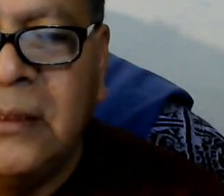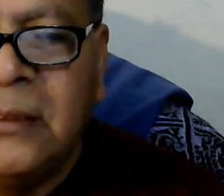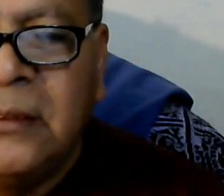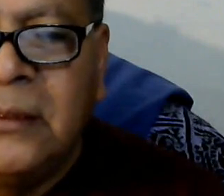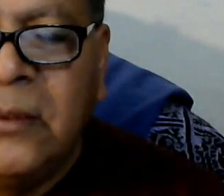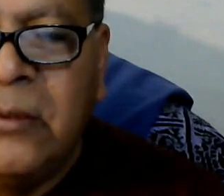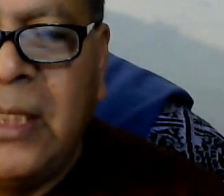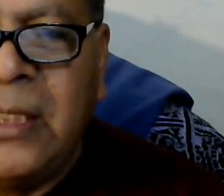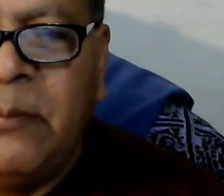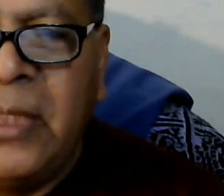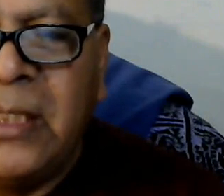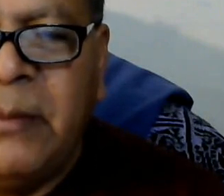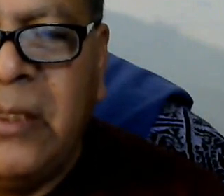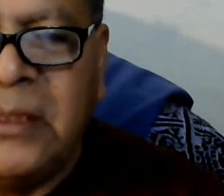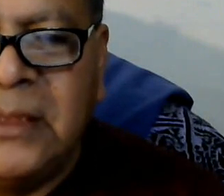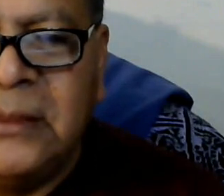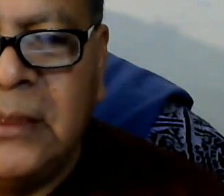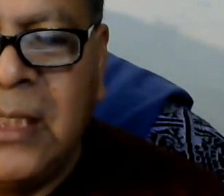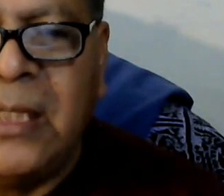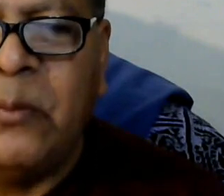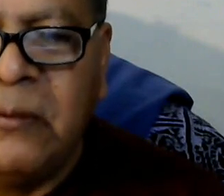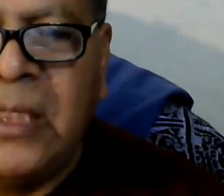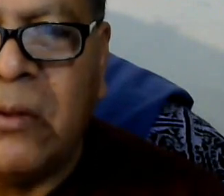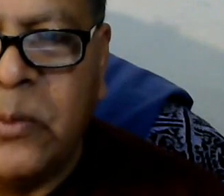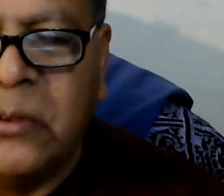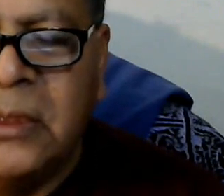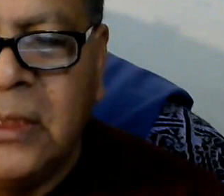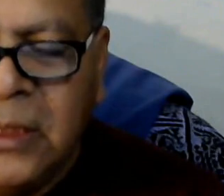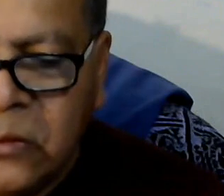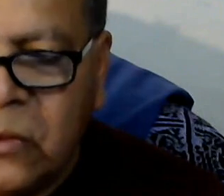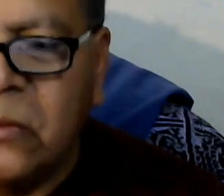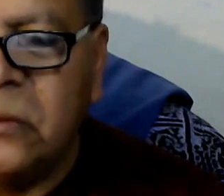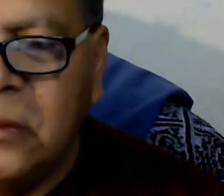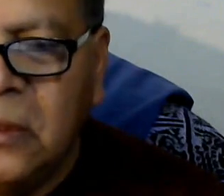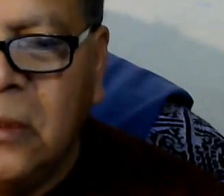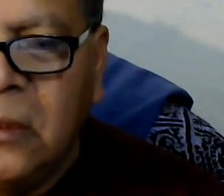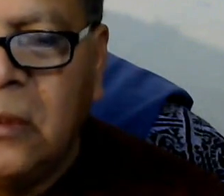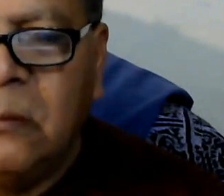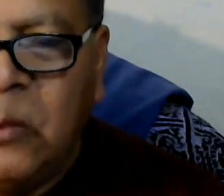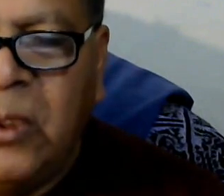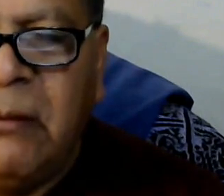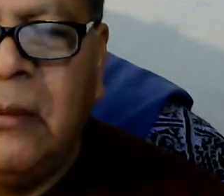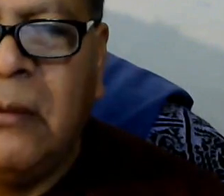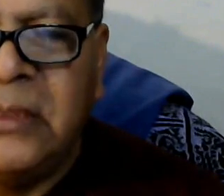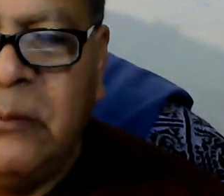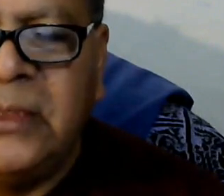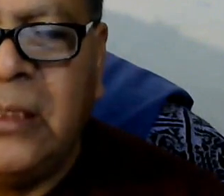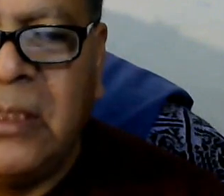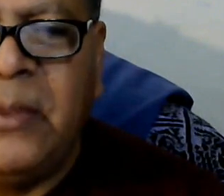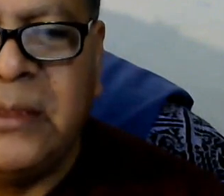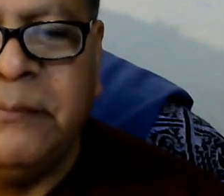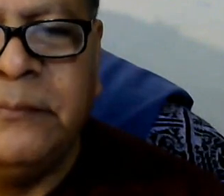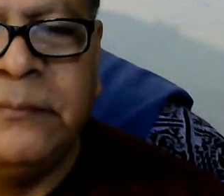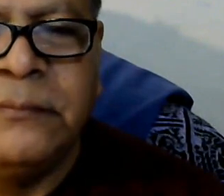vida yo digo que la gran parte de México así es en cada pueblo hay corrupción y nosotros como pueblo lo estamos